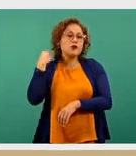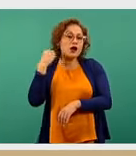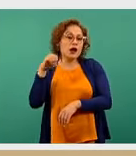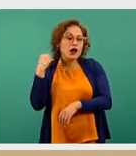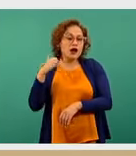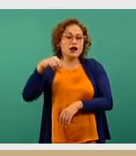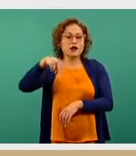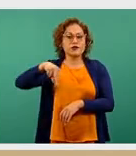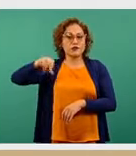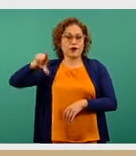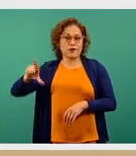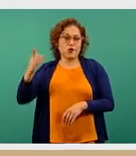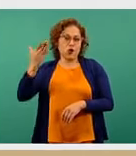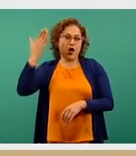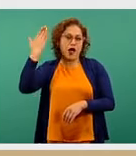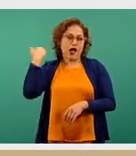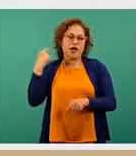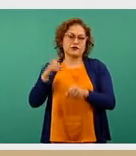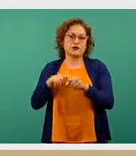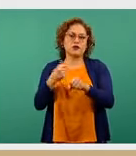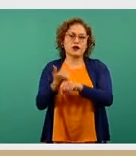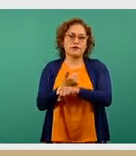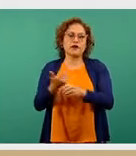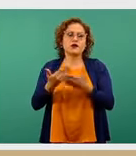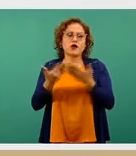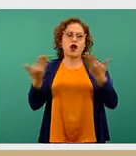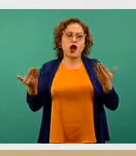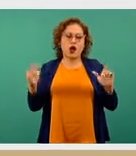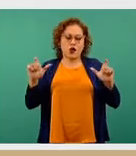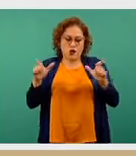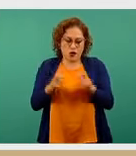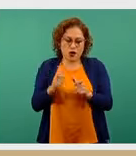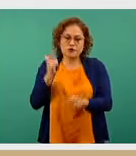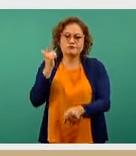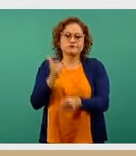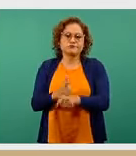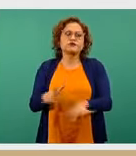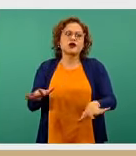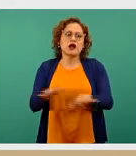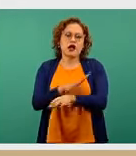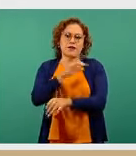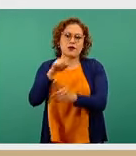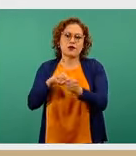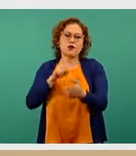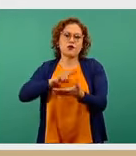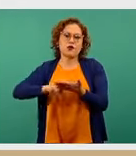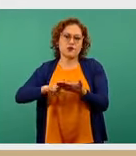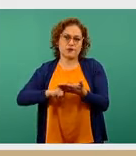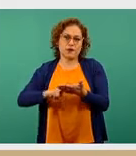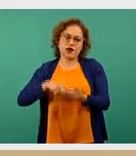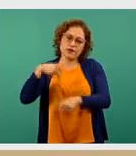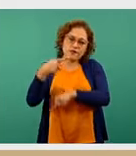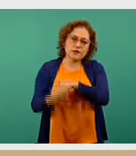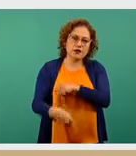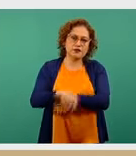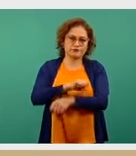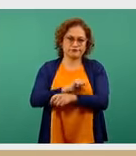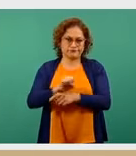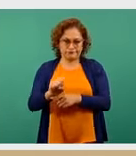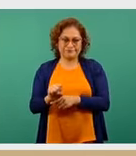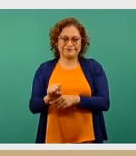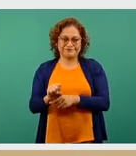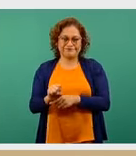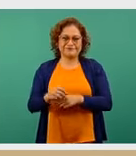que en el semáforo anterior se encontraban en amarillo, bueno, disminuyen o logran bajar su nivel de riesgo y ahora tienen el color